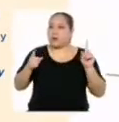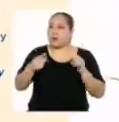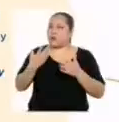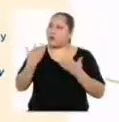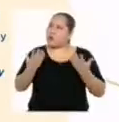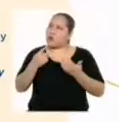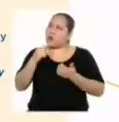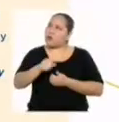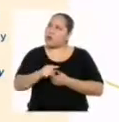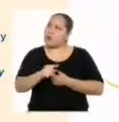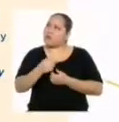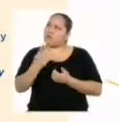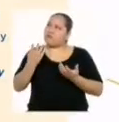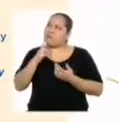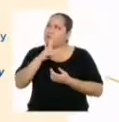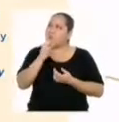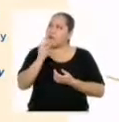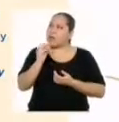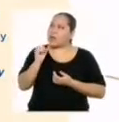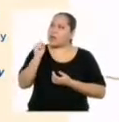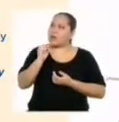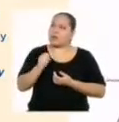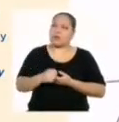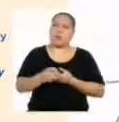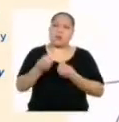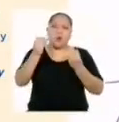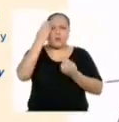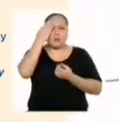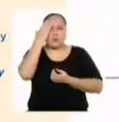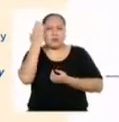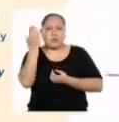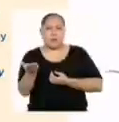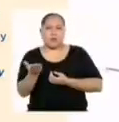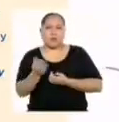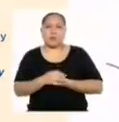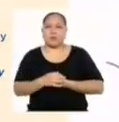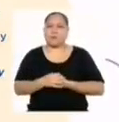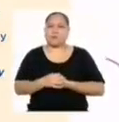dónde salió que es veinte soles? ¿Cómo se logró dicho resultado?